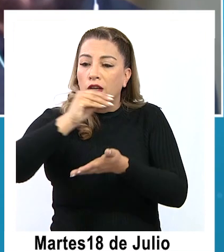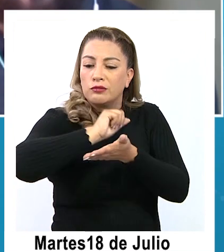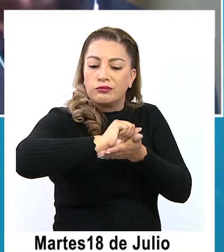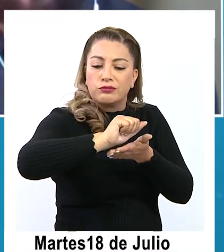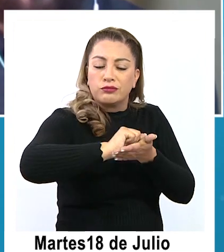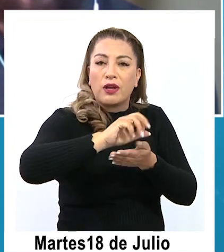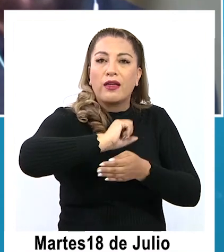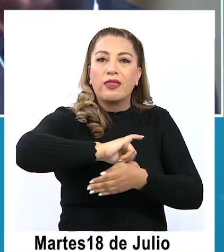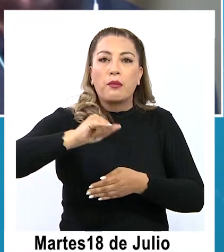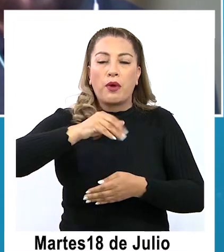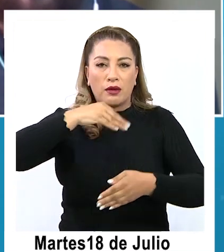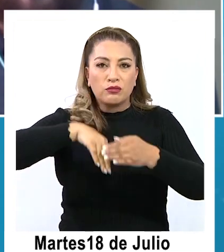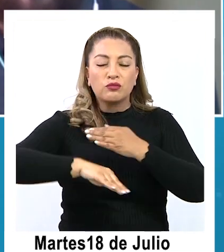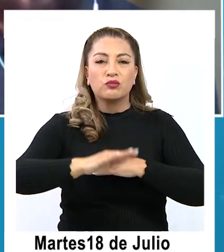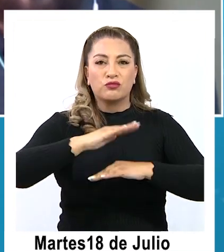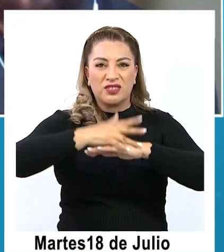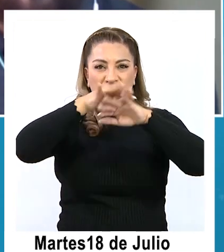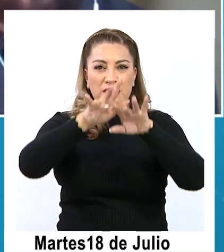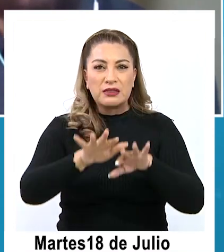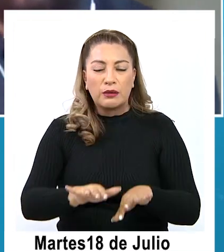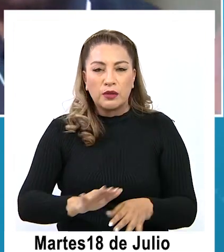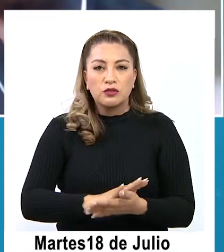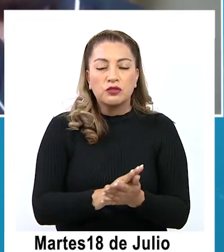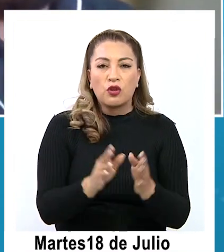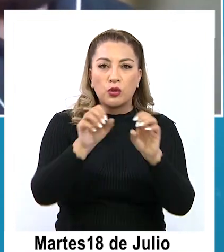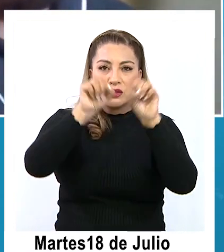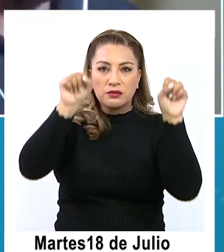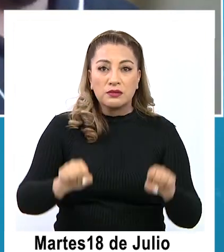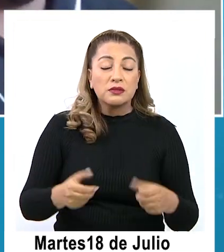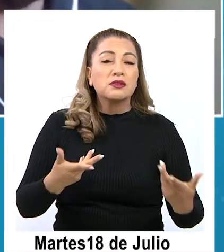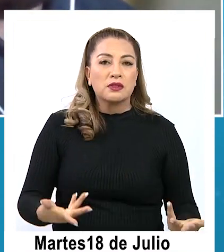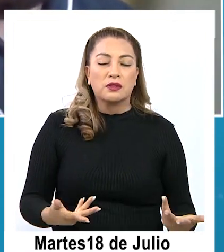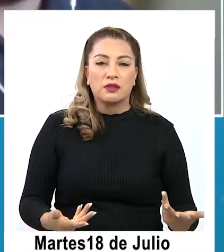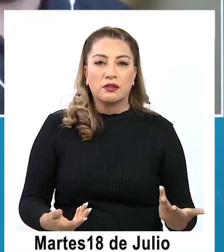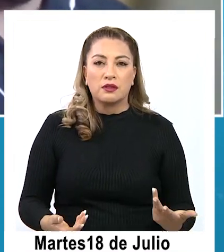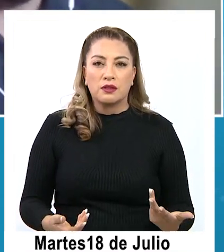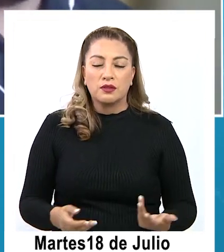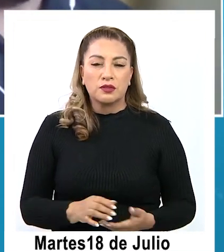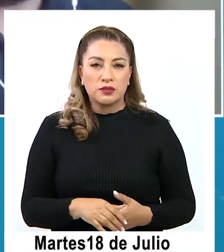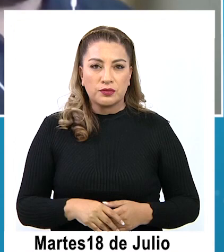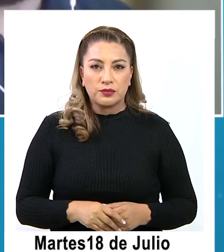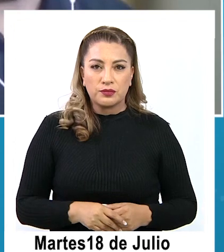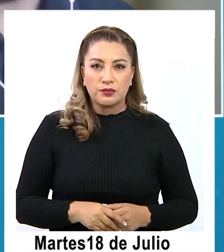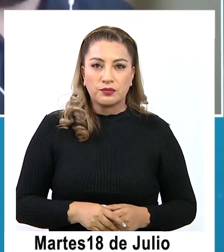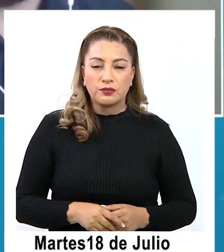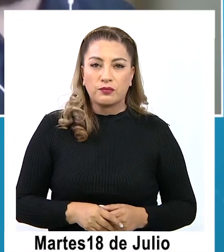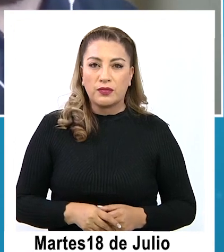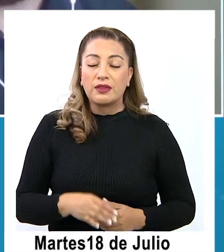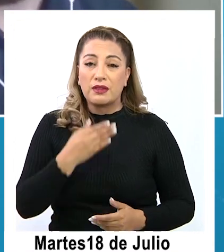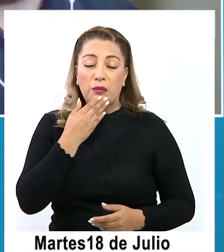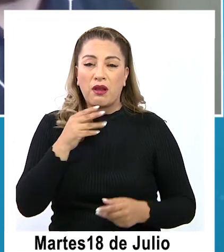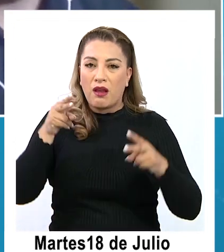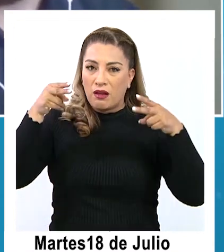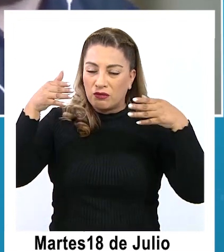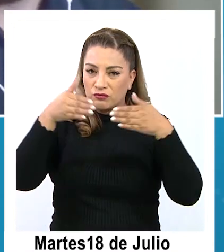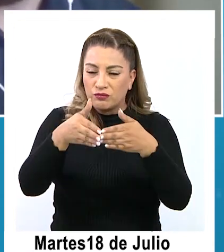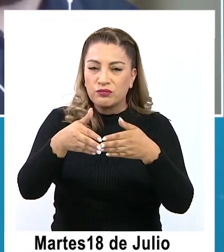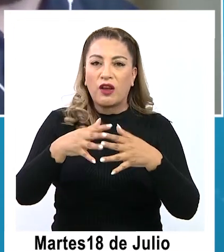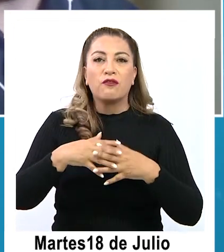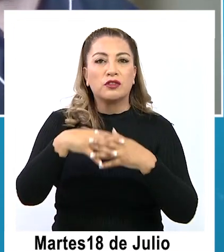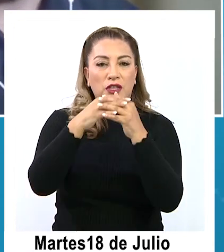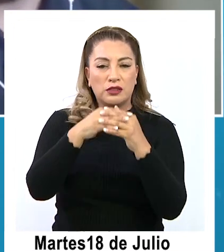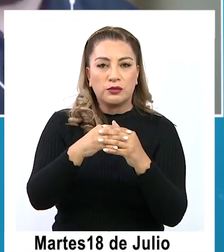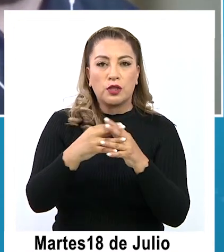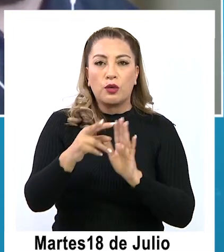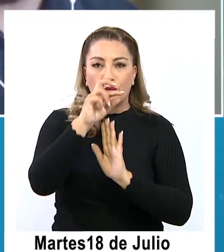sistematizar para poder elaborar también y direccionar eh directrices que también se enfocan con este fortalecimiento